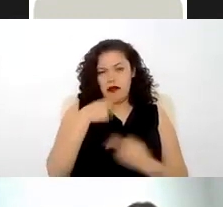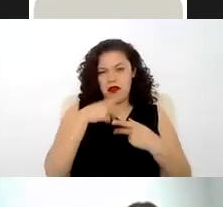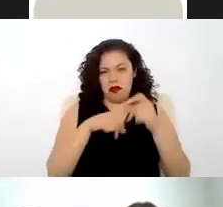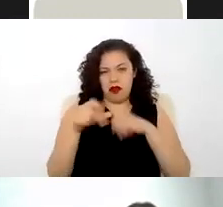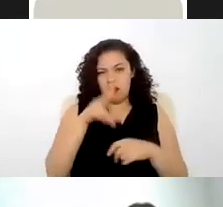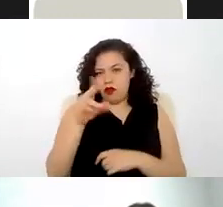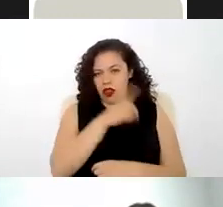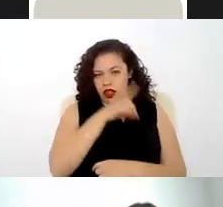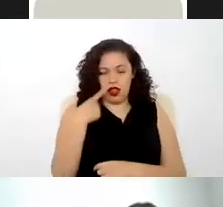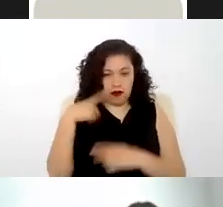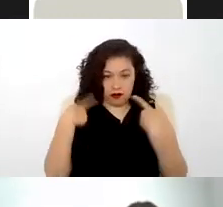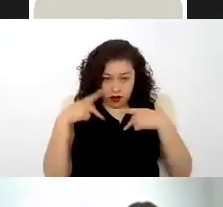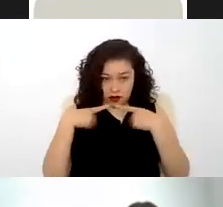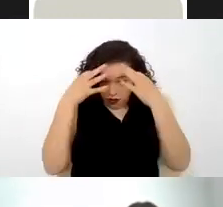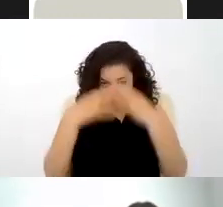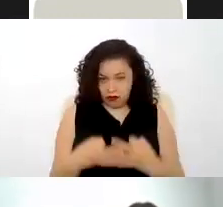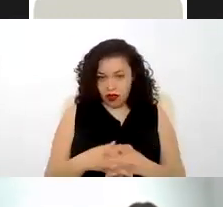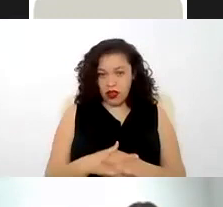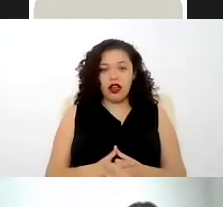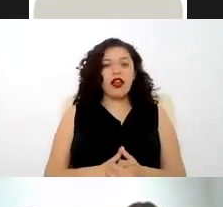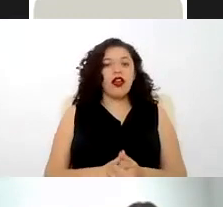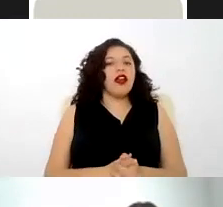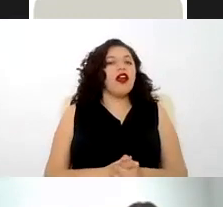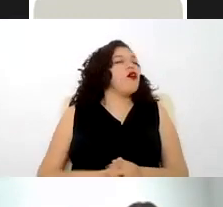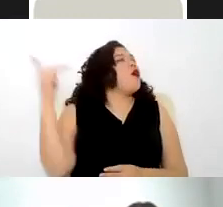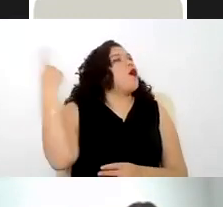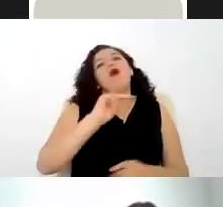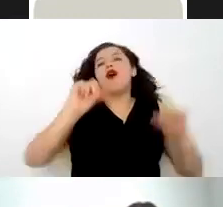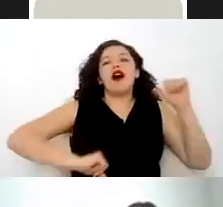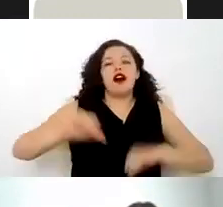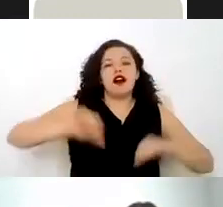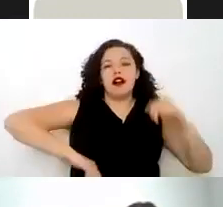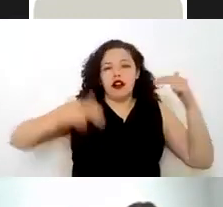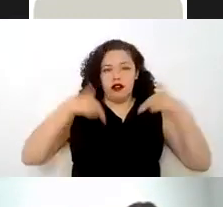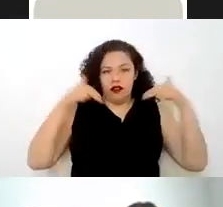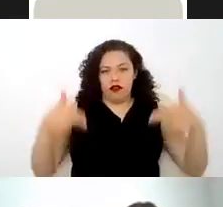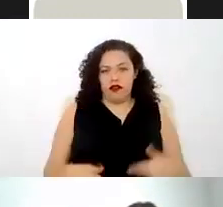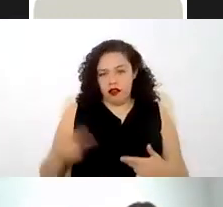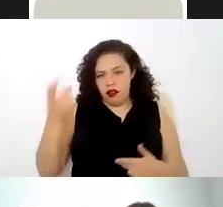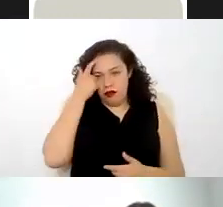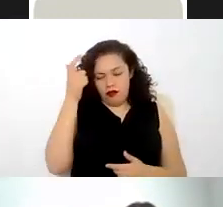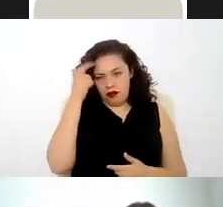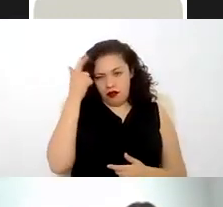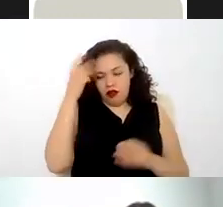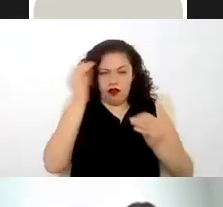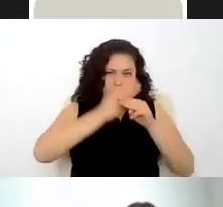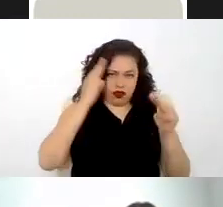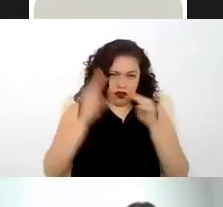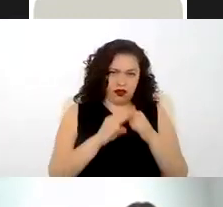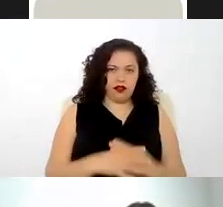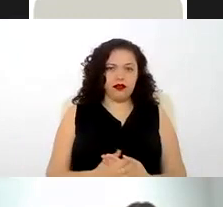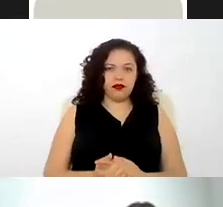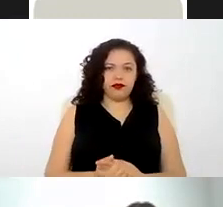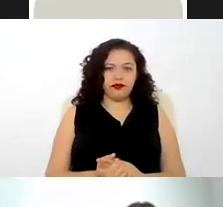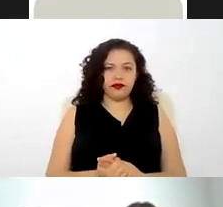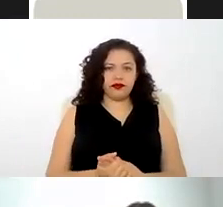personal se entiende como cualquier actividad humana ya sea intelectual o material el